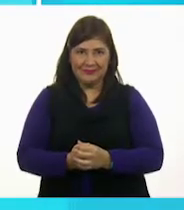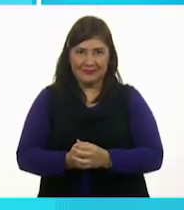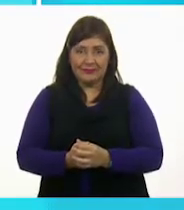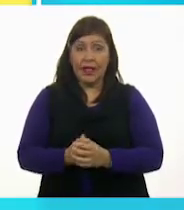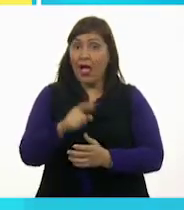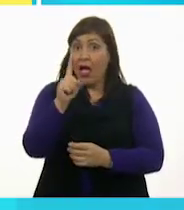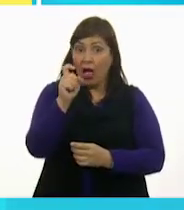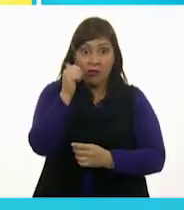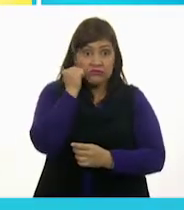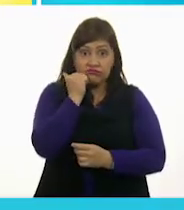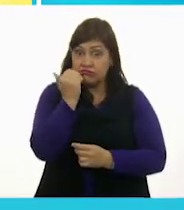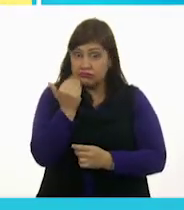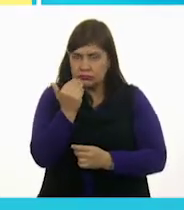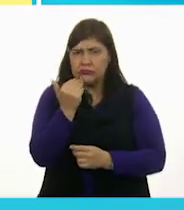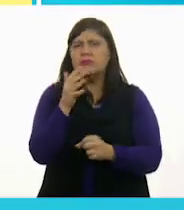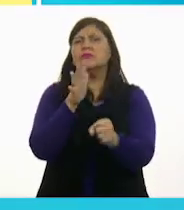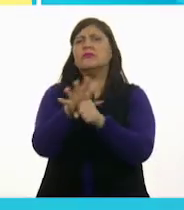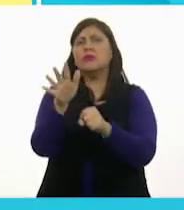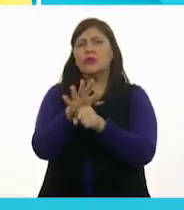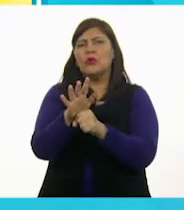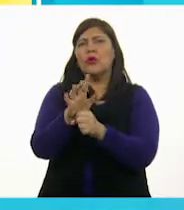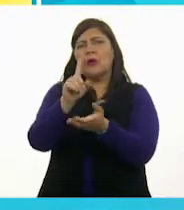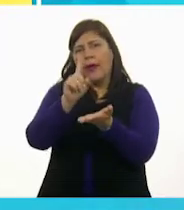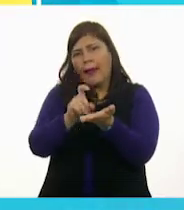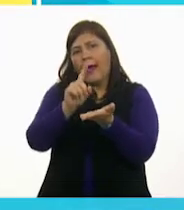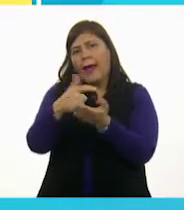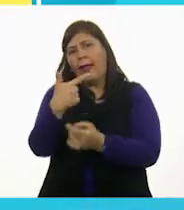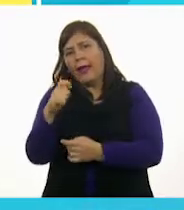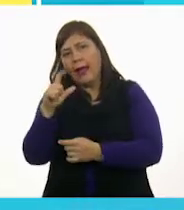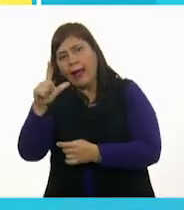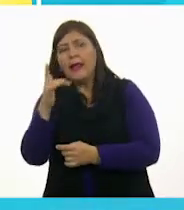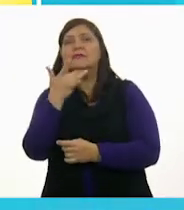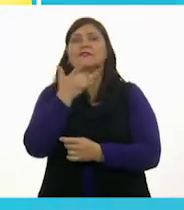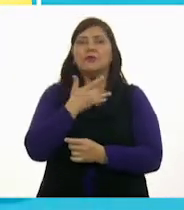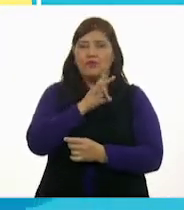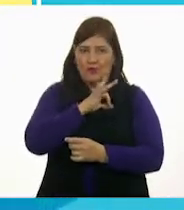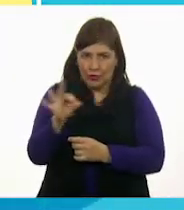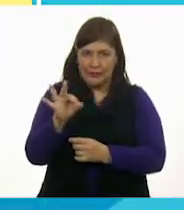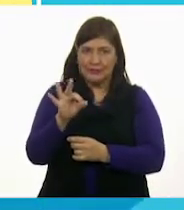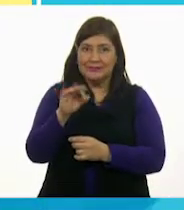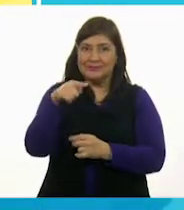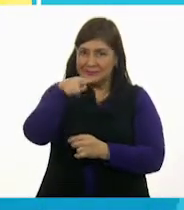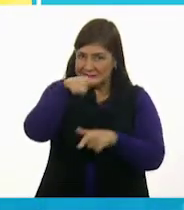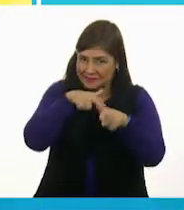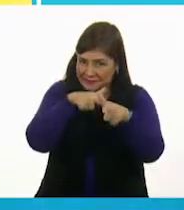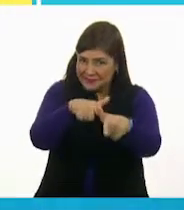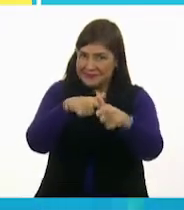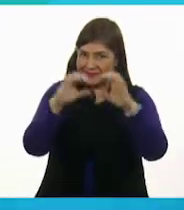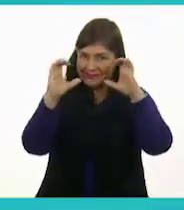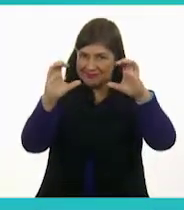Si no tienes agua y jabón, usa desinfectantes a base de alcohol. ¡Cuídate!